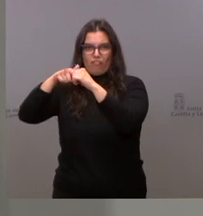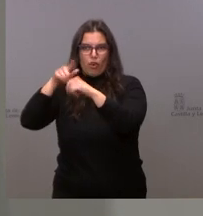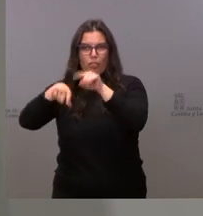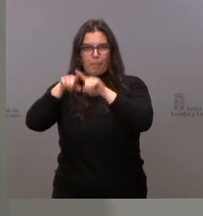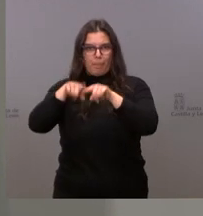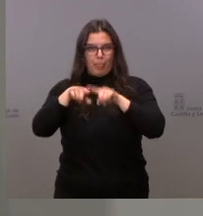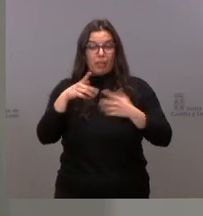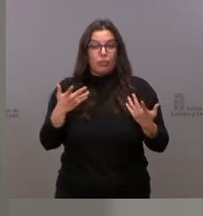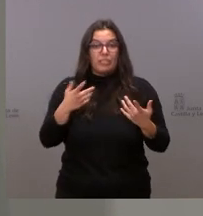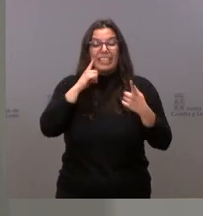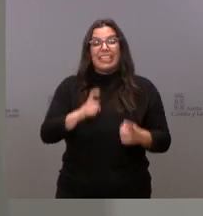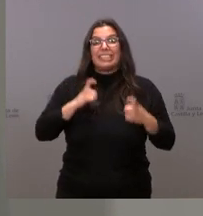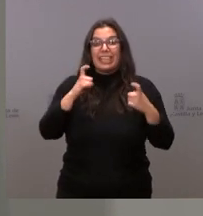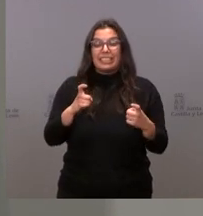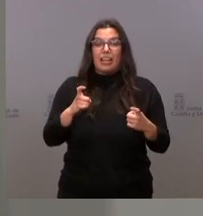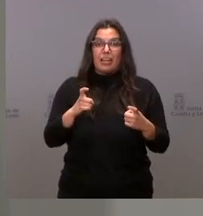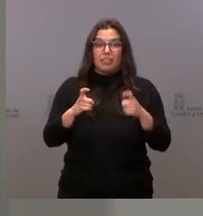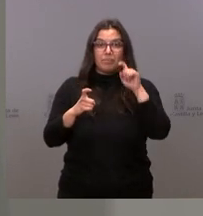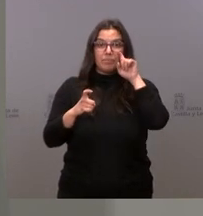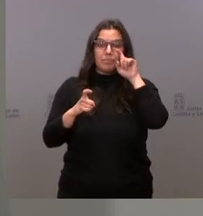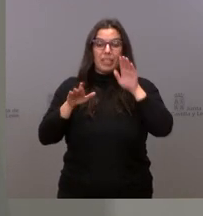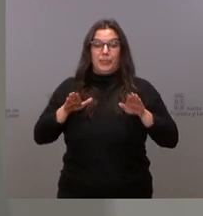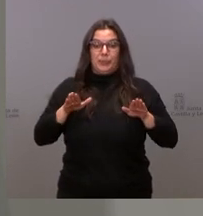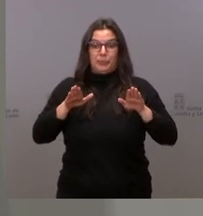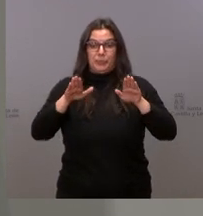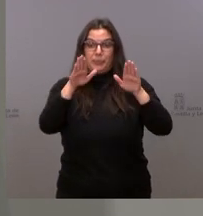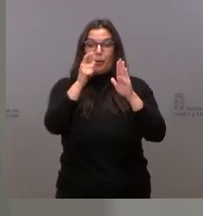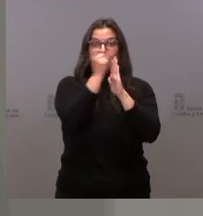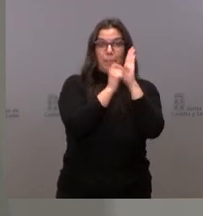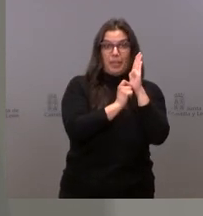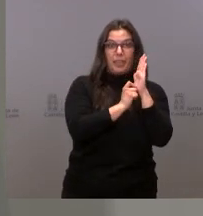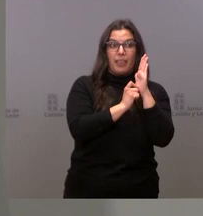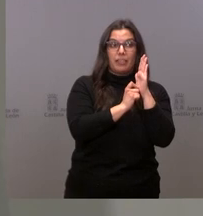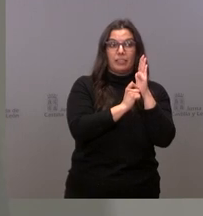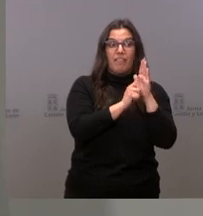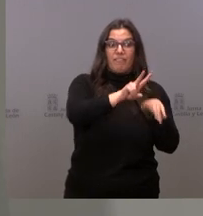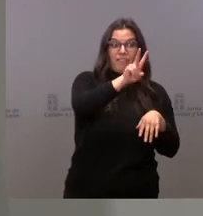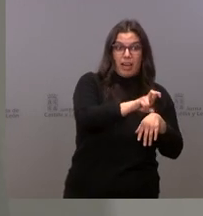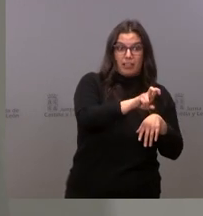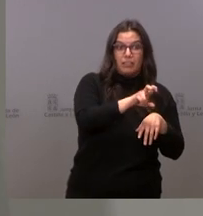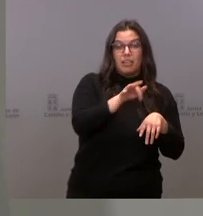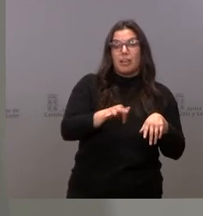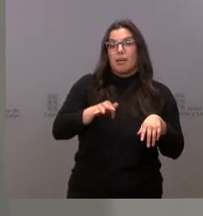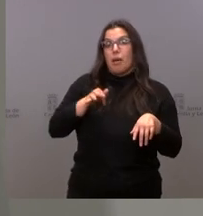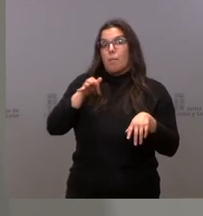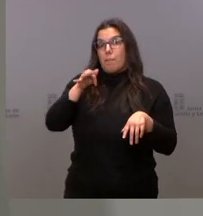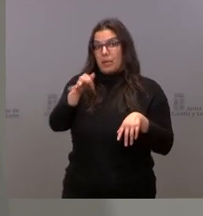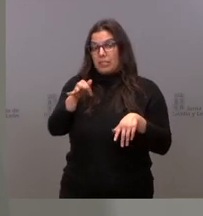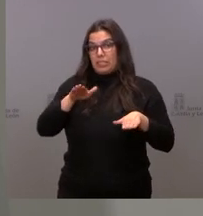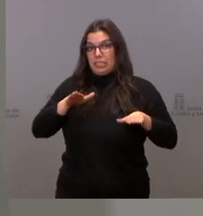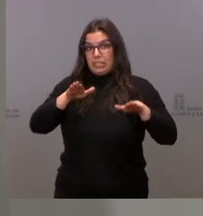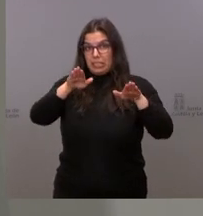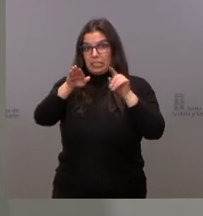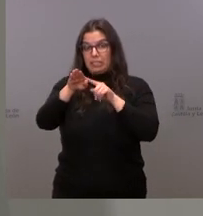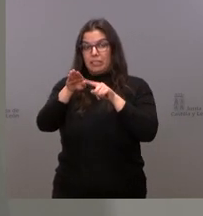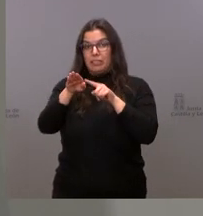intentar acompasar las medidas que entendemos que son efectivas con el